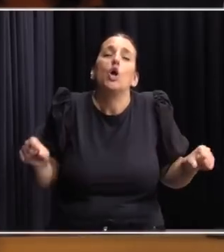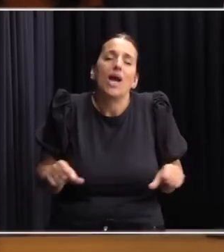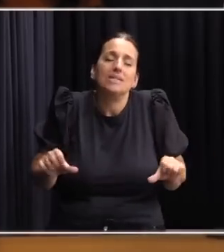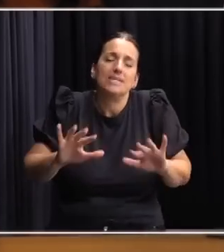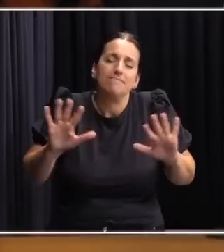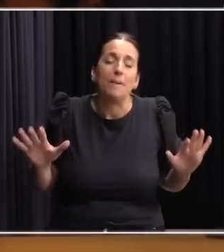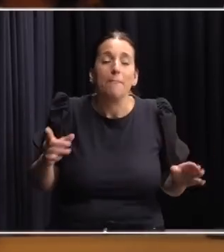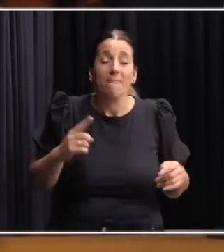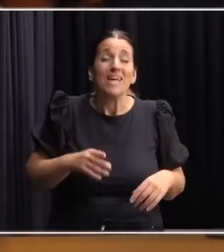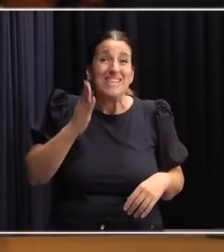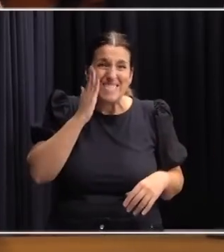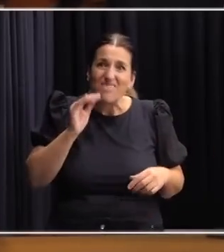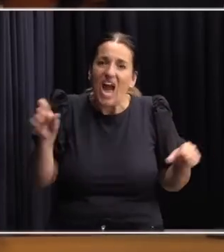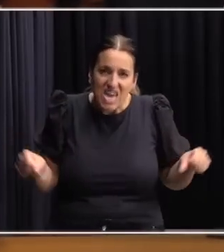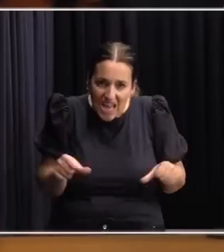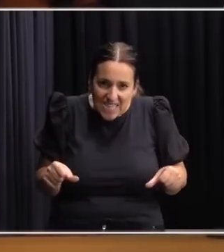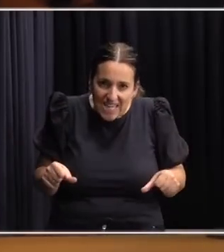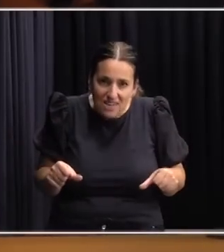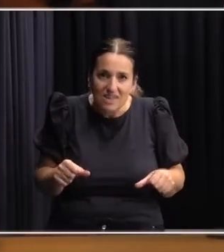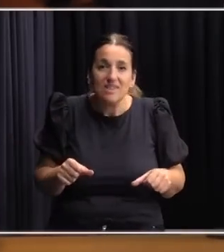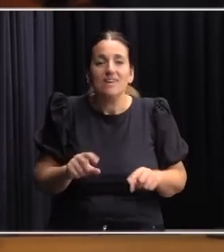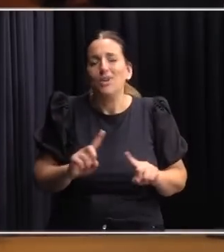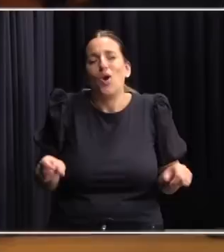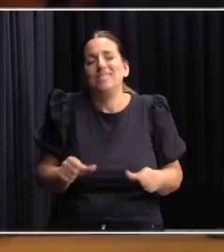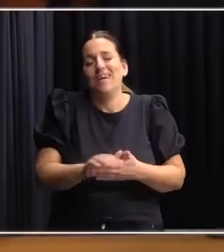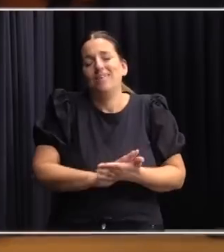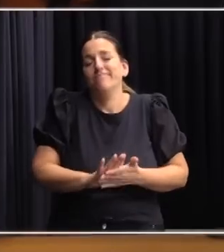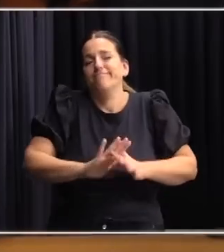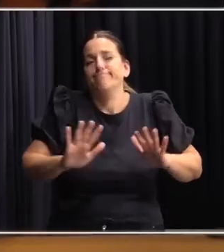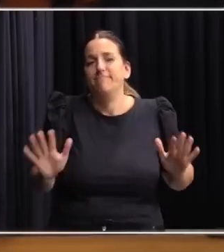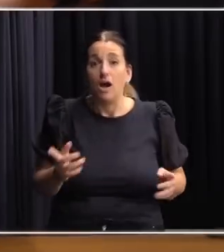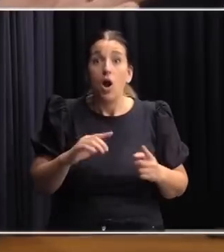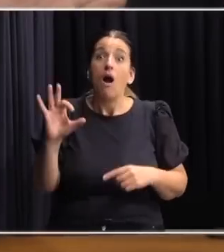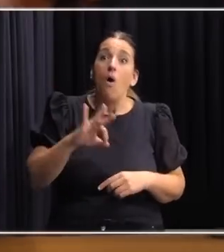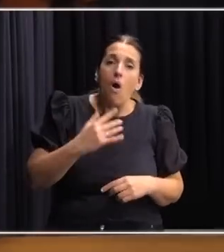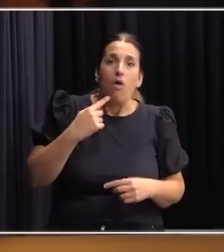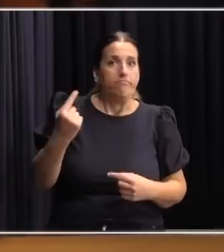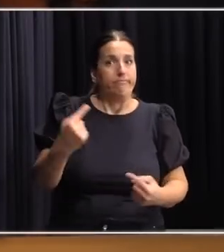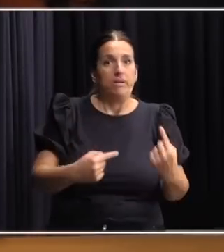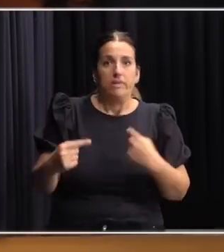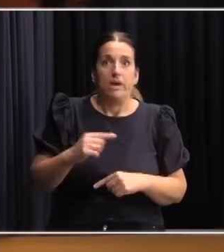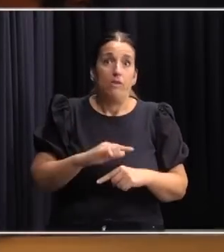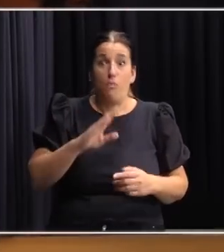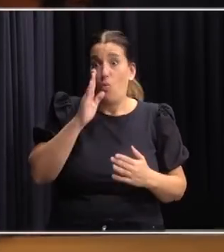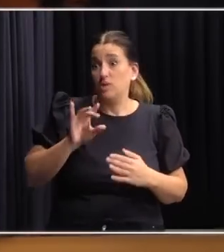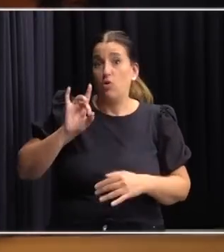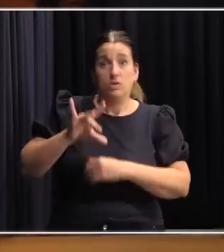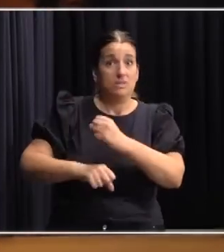que hay que hacer y lo acompañará con las acciones o se quedará solo en un diagnóstico como en los últimos 15 años.